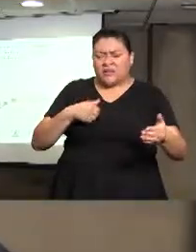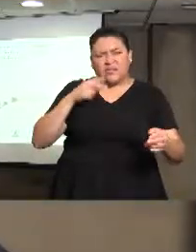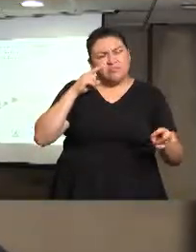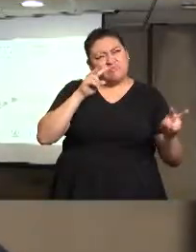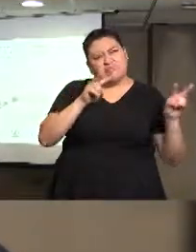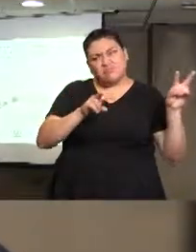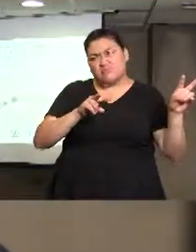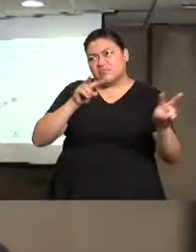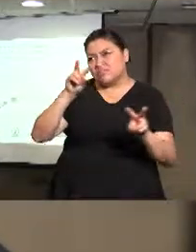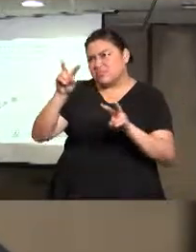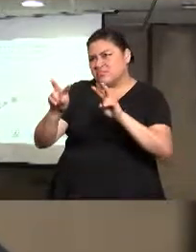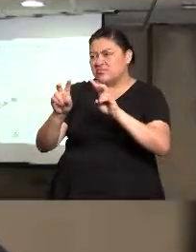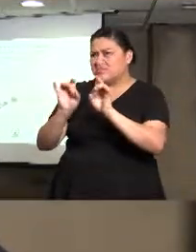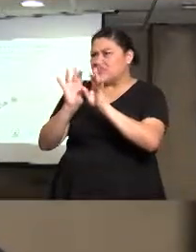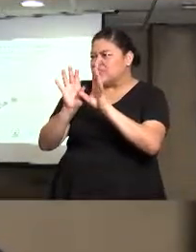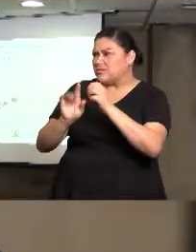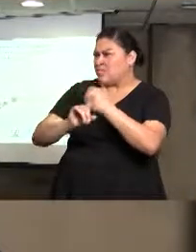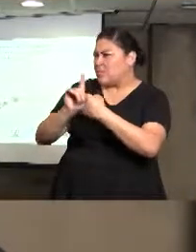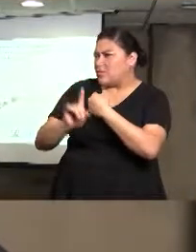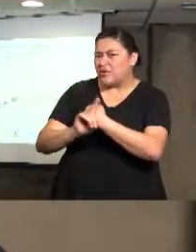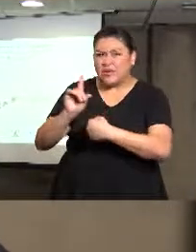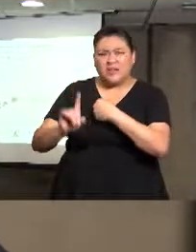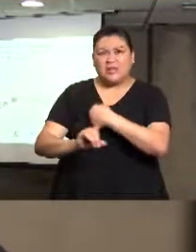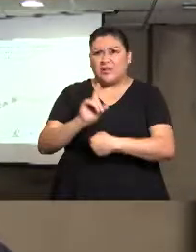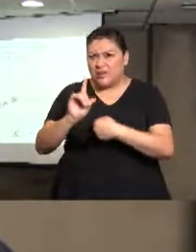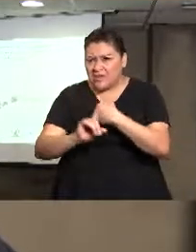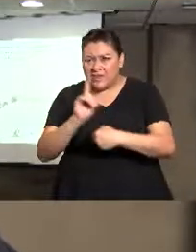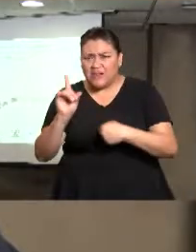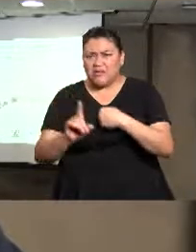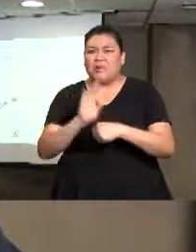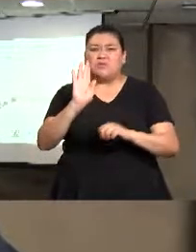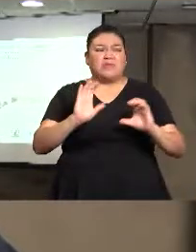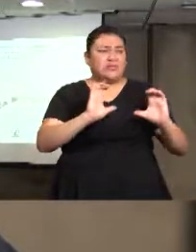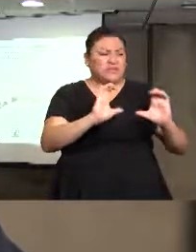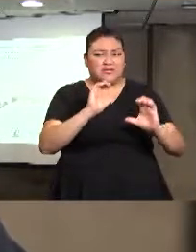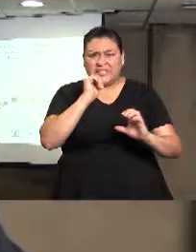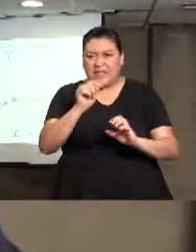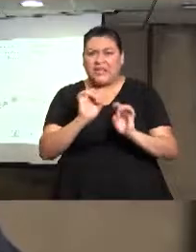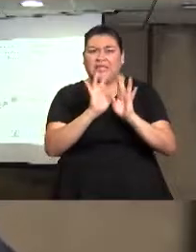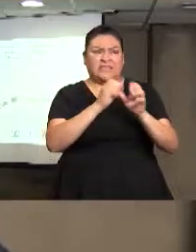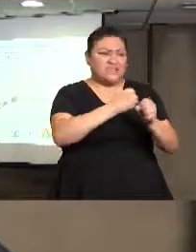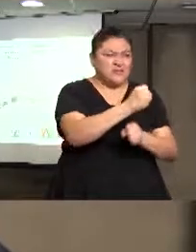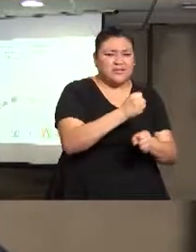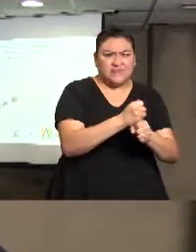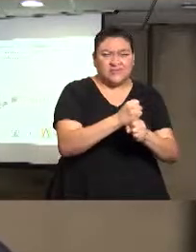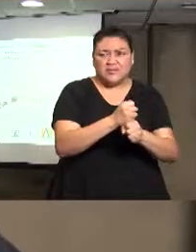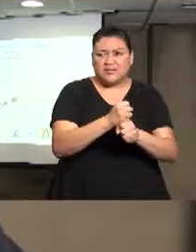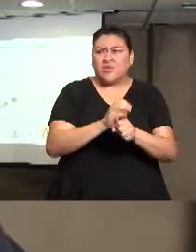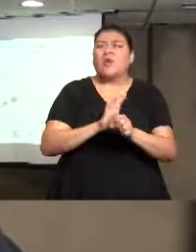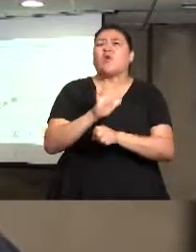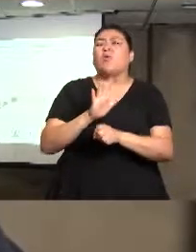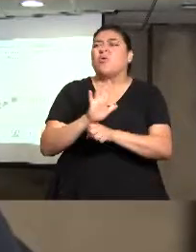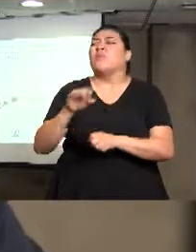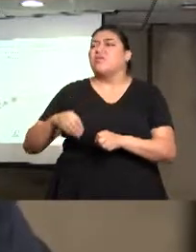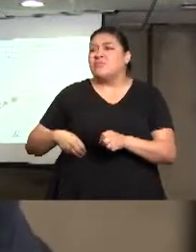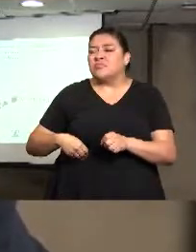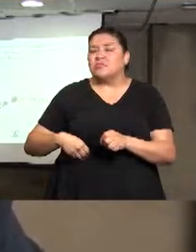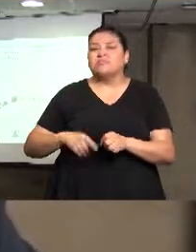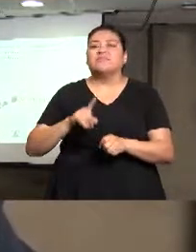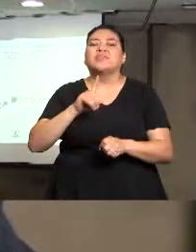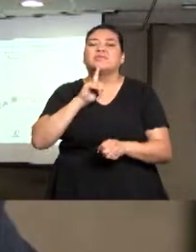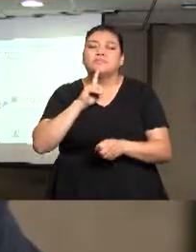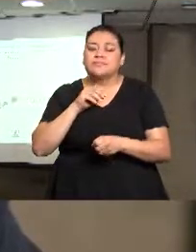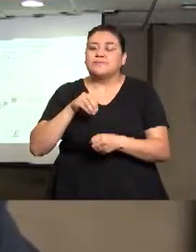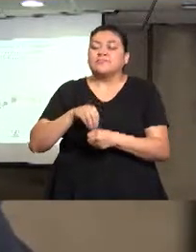resolver las condiciones de inseguridad que vivimos es el silencio. Generalmente, guardar ese silencio no ha permitido el